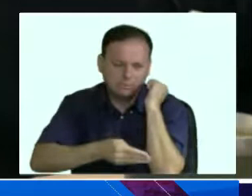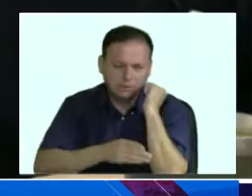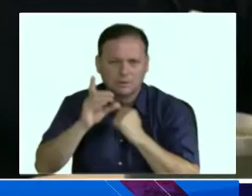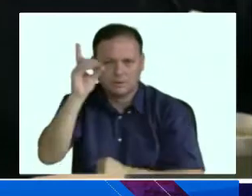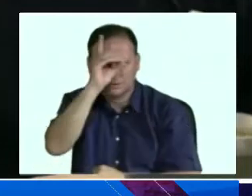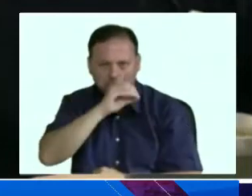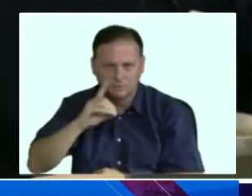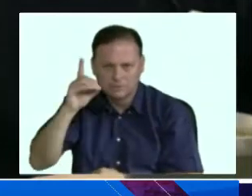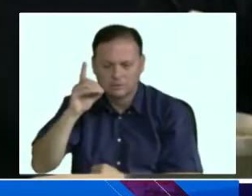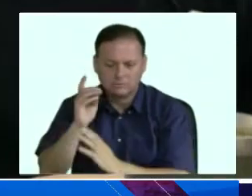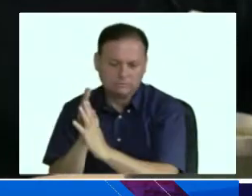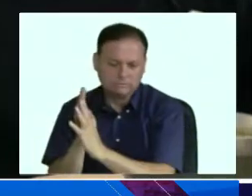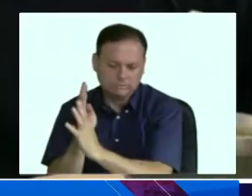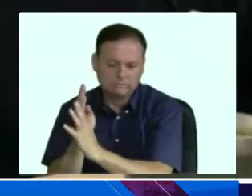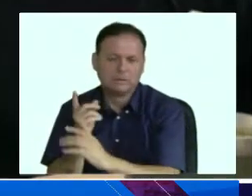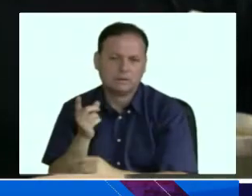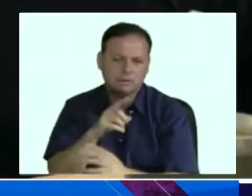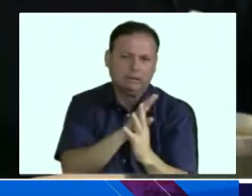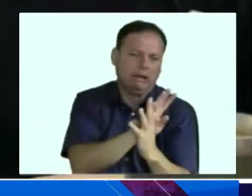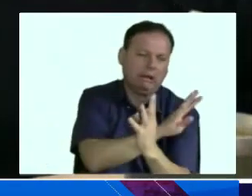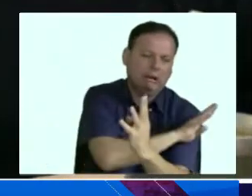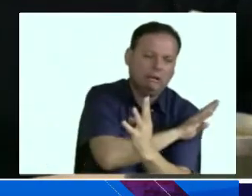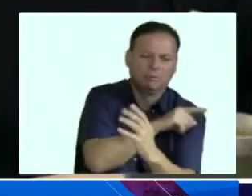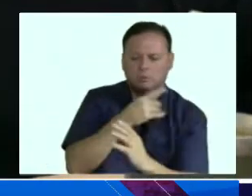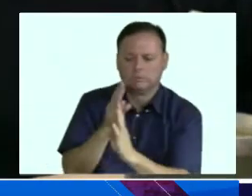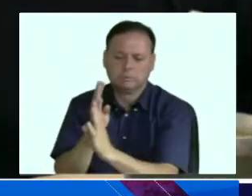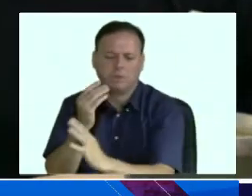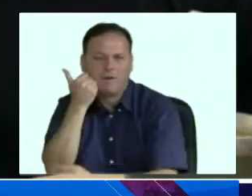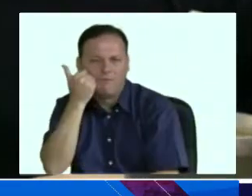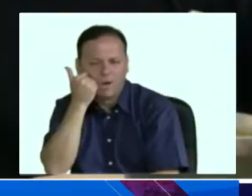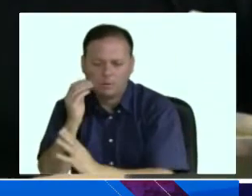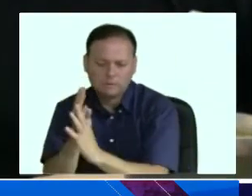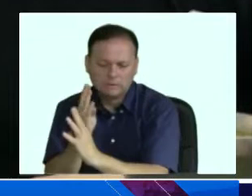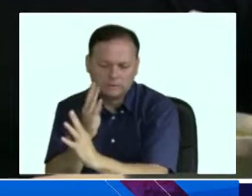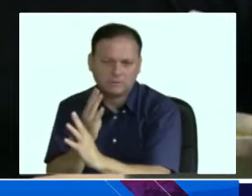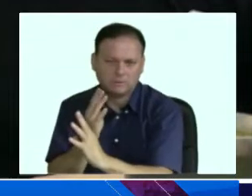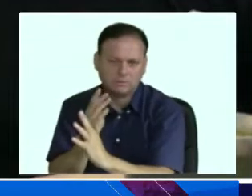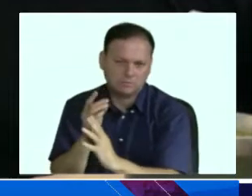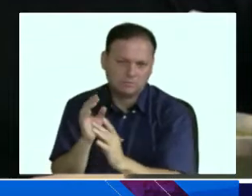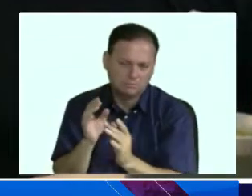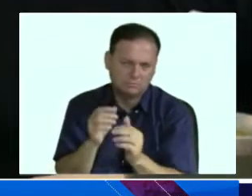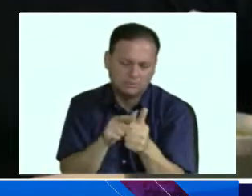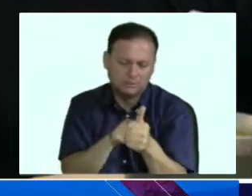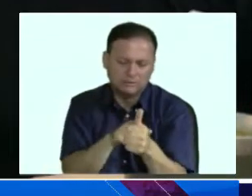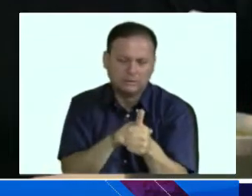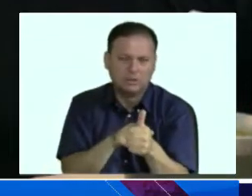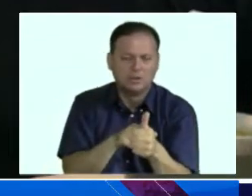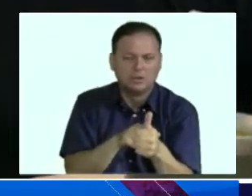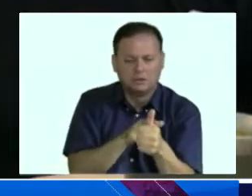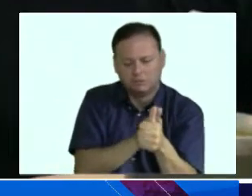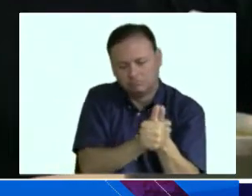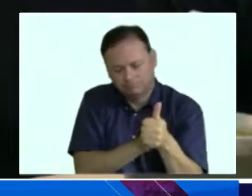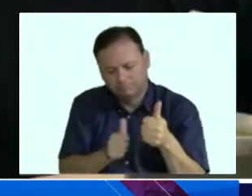y gente de repente con algún problema de salud, Se le hace una fila especial a esas personas donde se le ofrece silla para